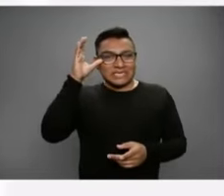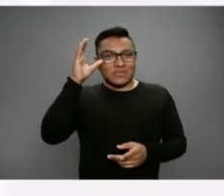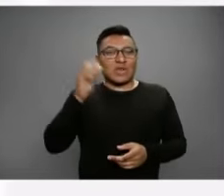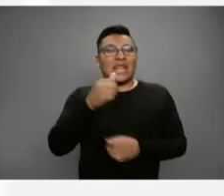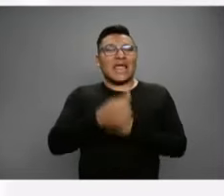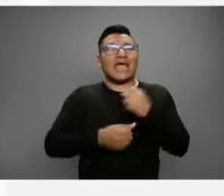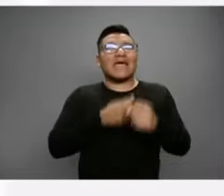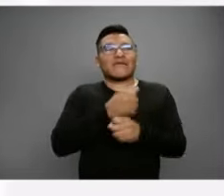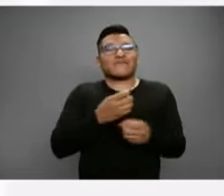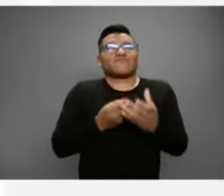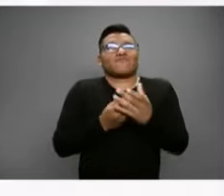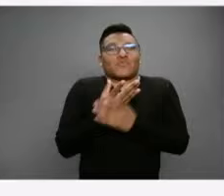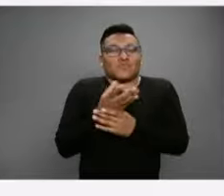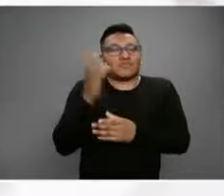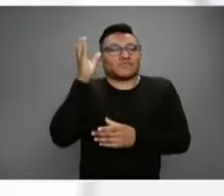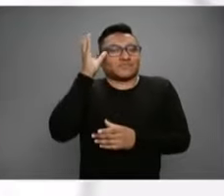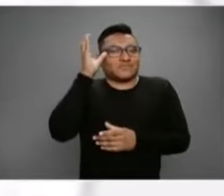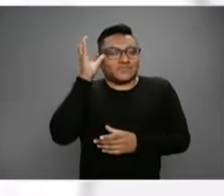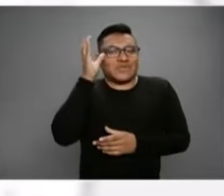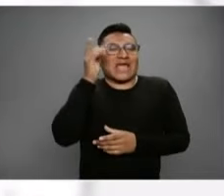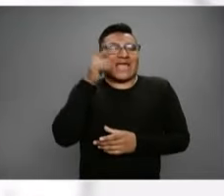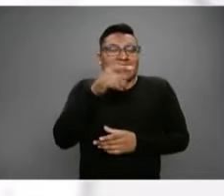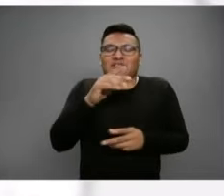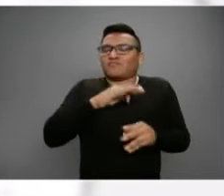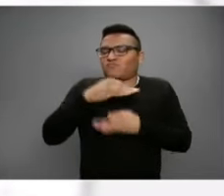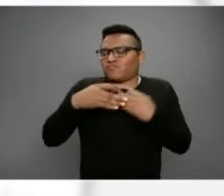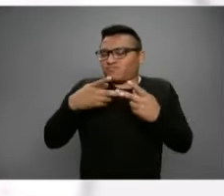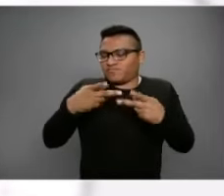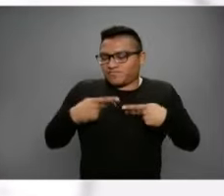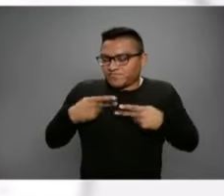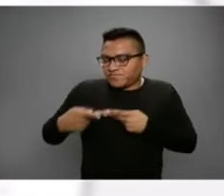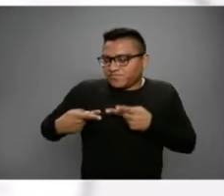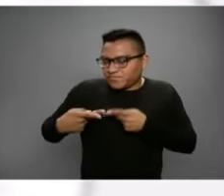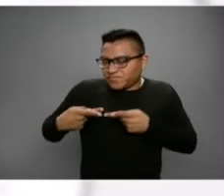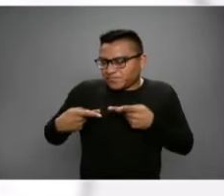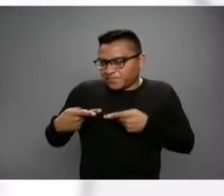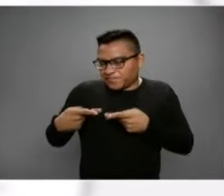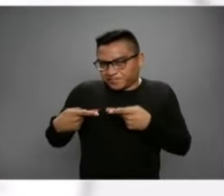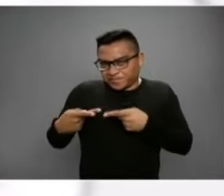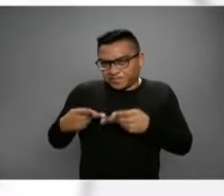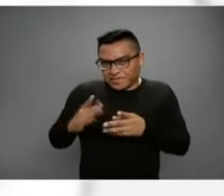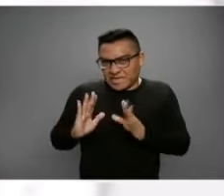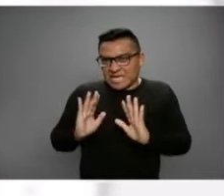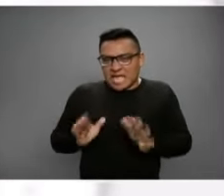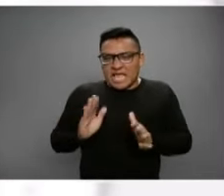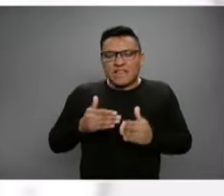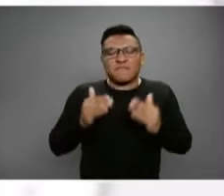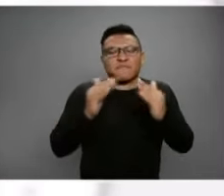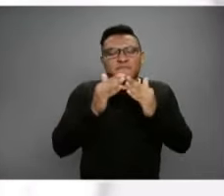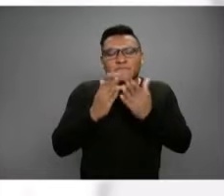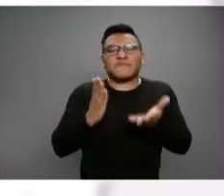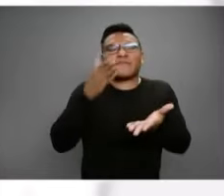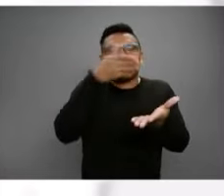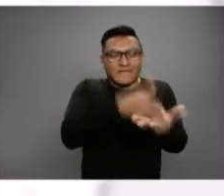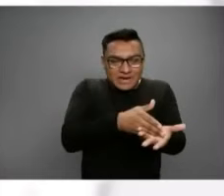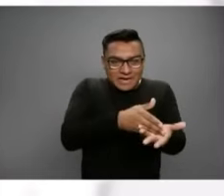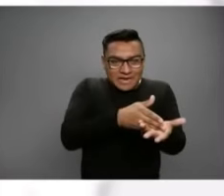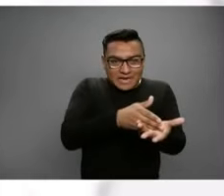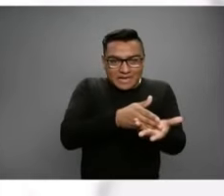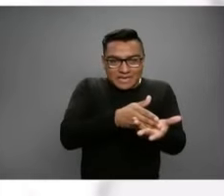un mes después, en febrero, regularmente. Entonces, se estaba preparando para irse a casa, y es cuando,